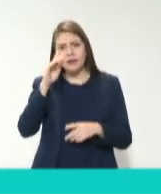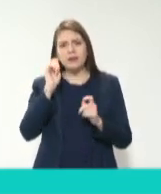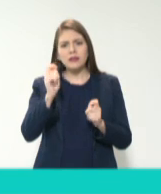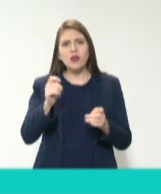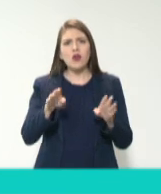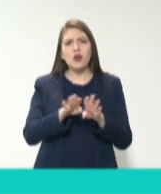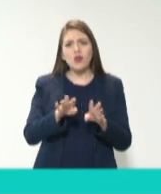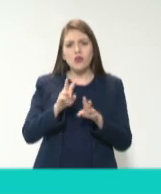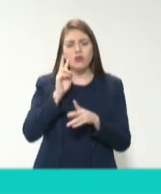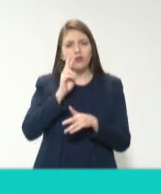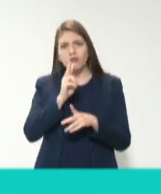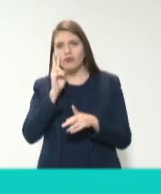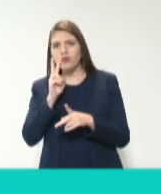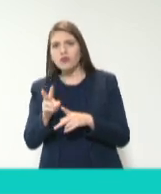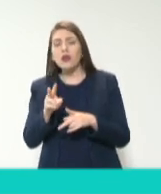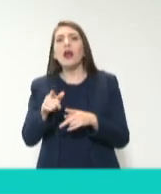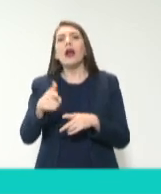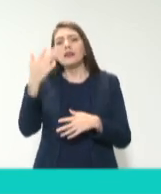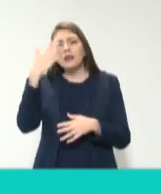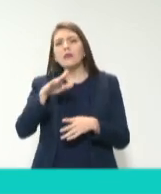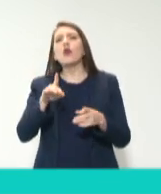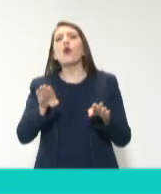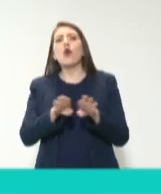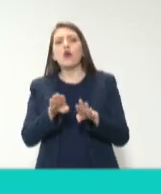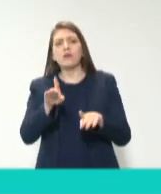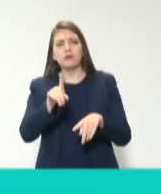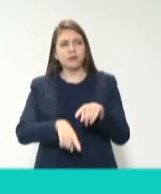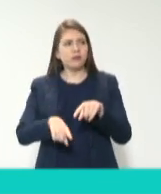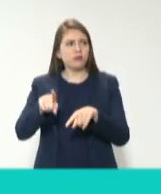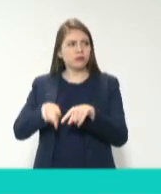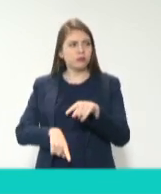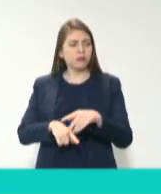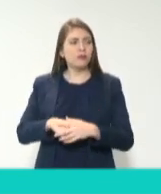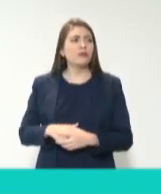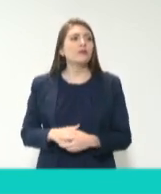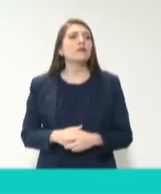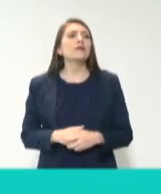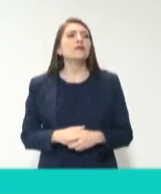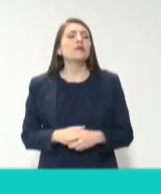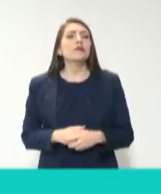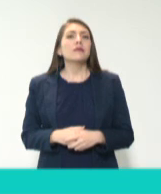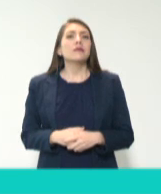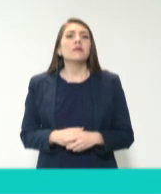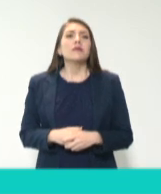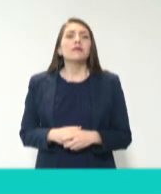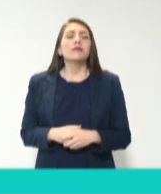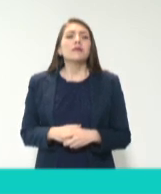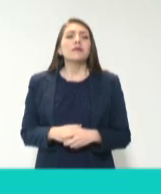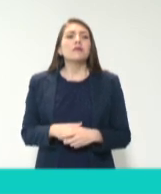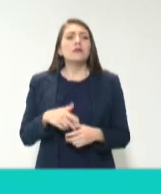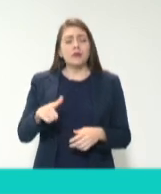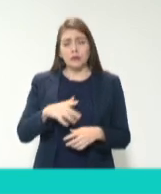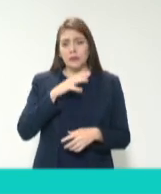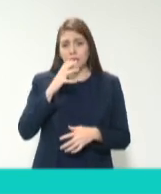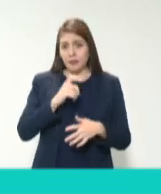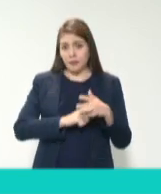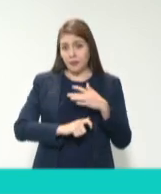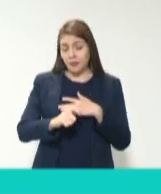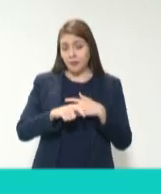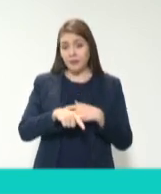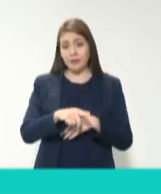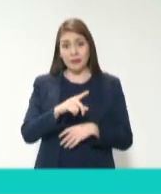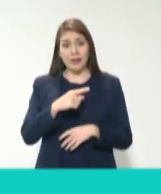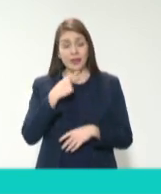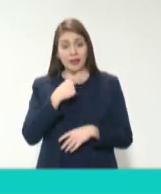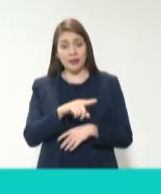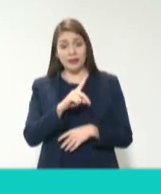podemos entonces enfrentarla. Yo tengo una manera de ver que la corrupción no es un delito, la corrupción